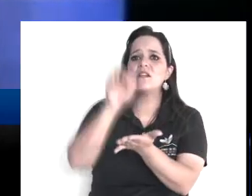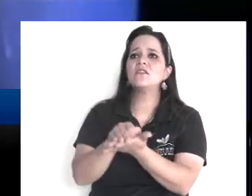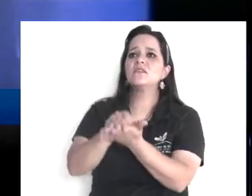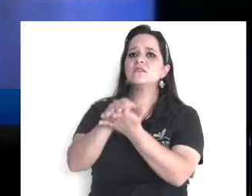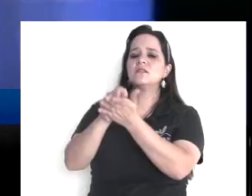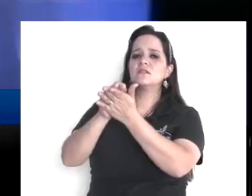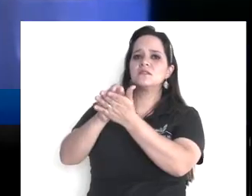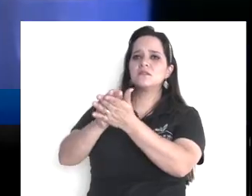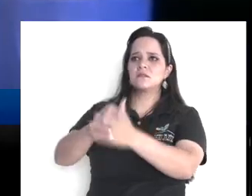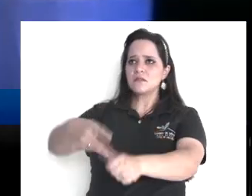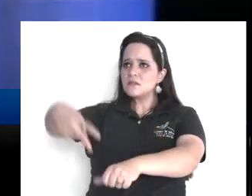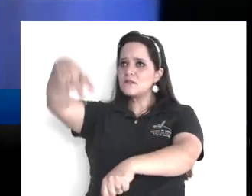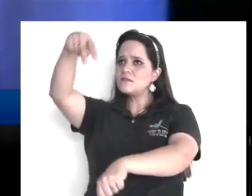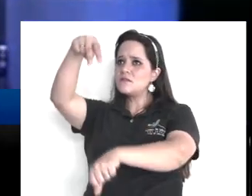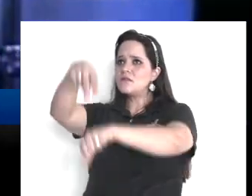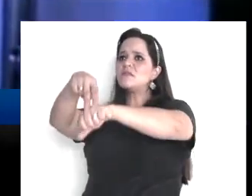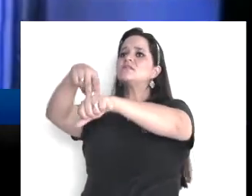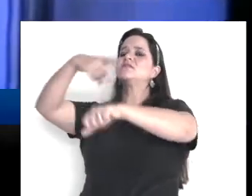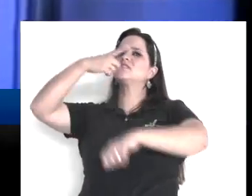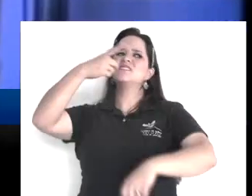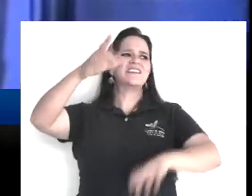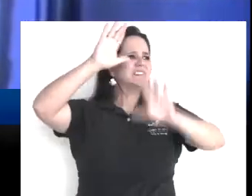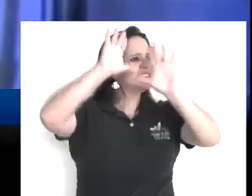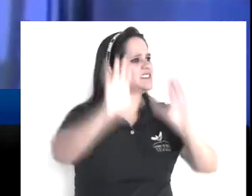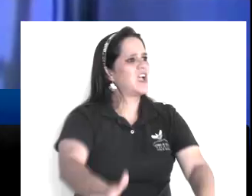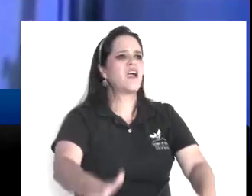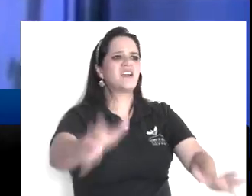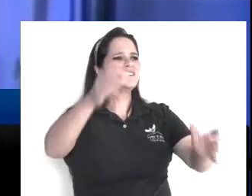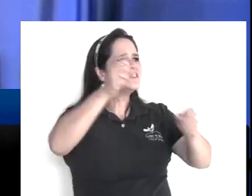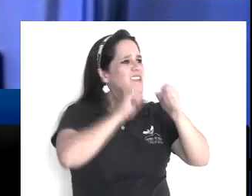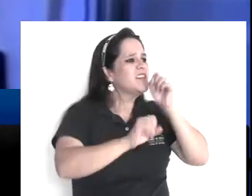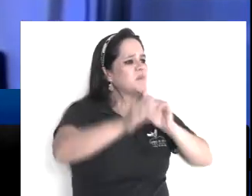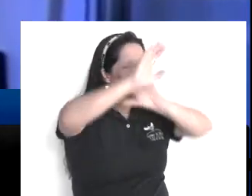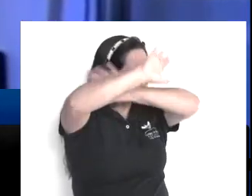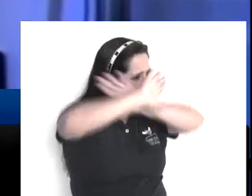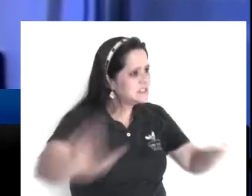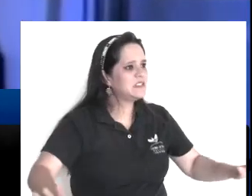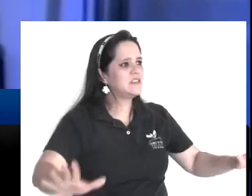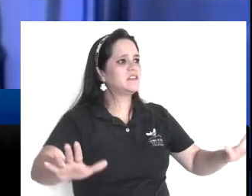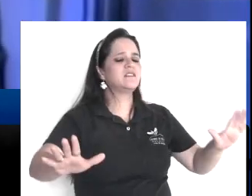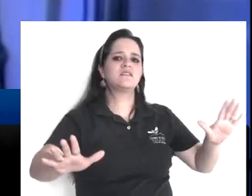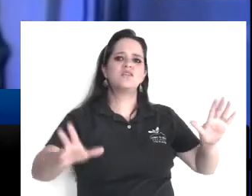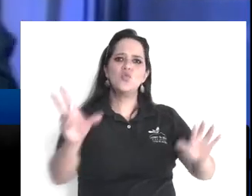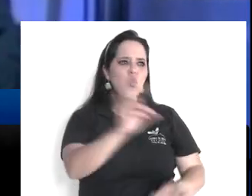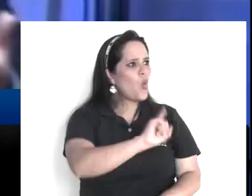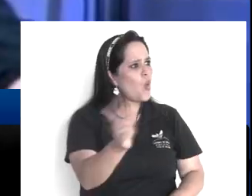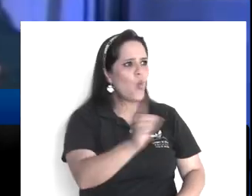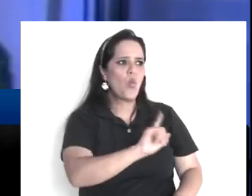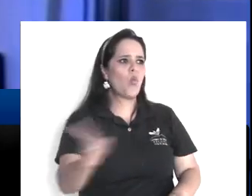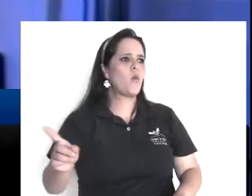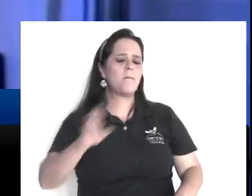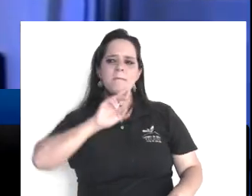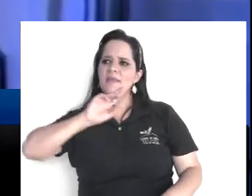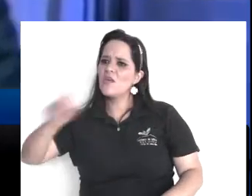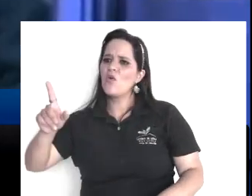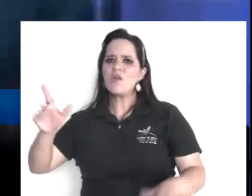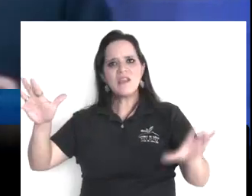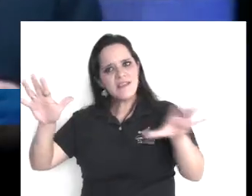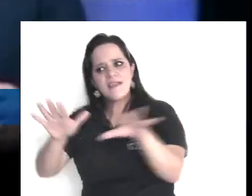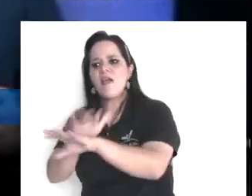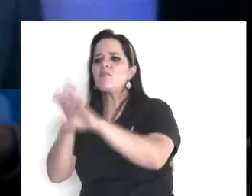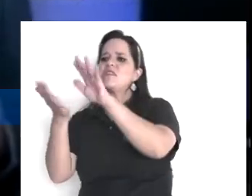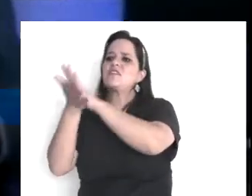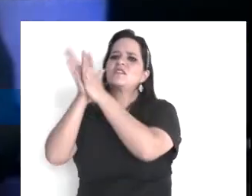habrá, uno así que, que pare a los demás, y oye, no sabes que, bájale ya, mira, no, mejor cierra tu facebook, no, no